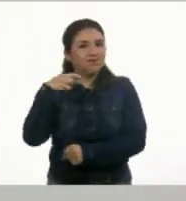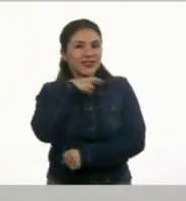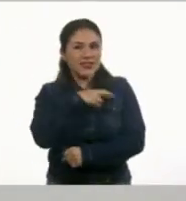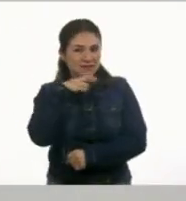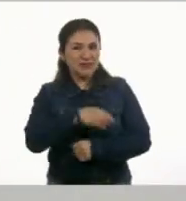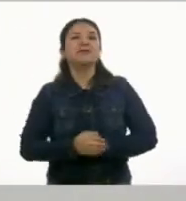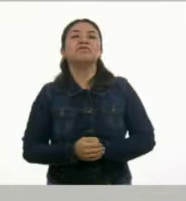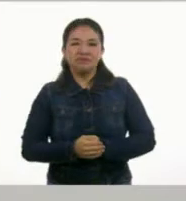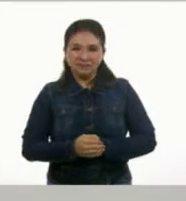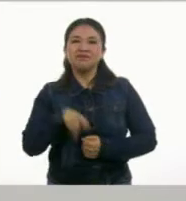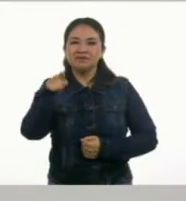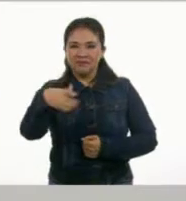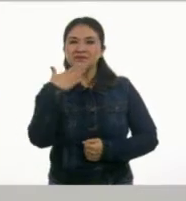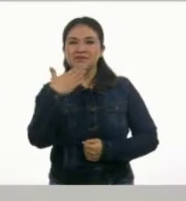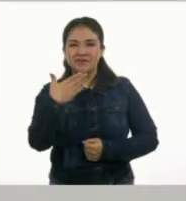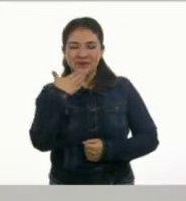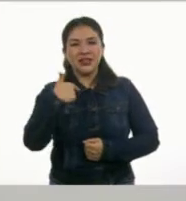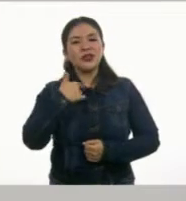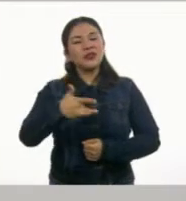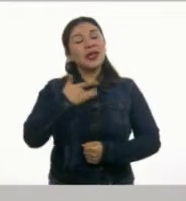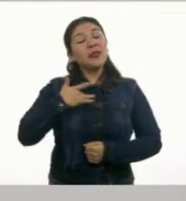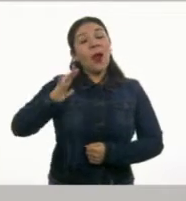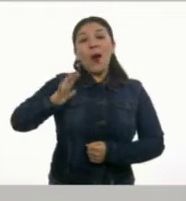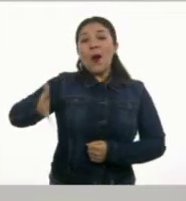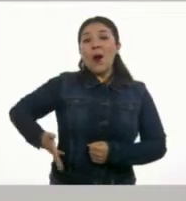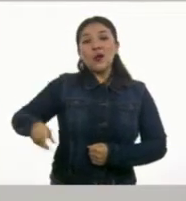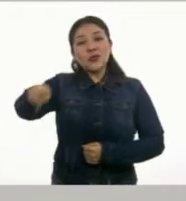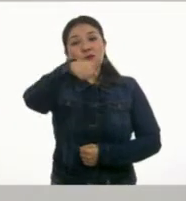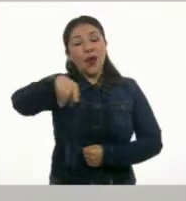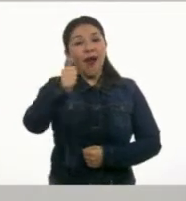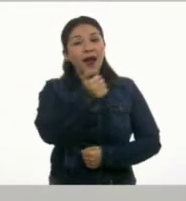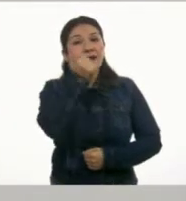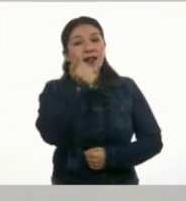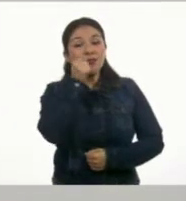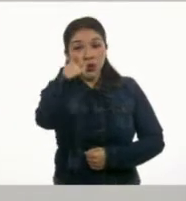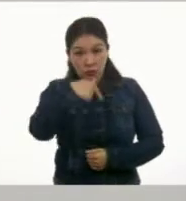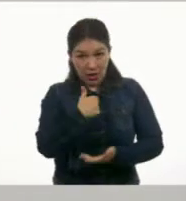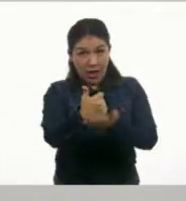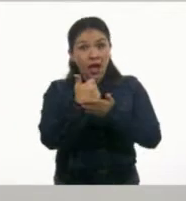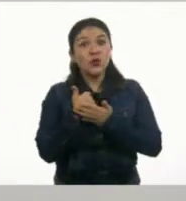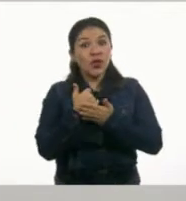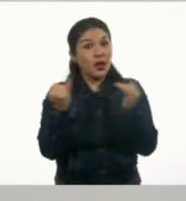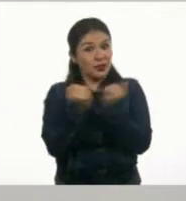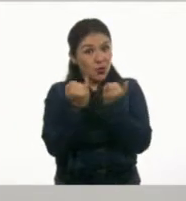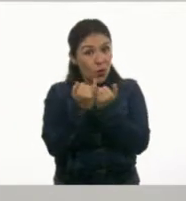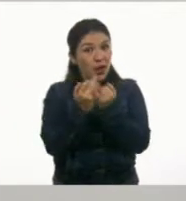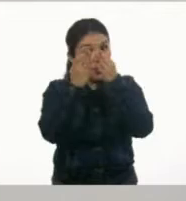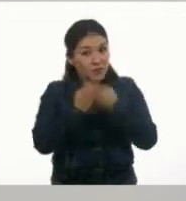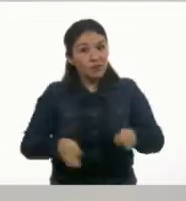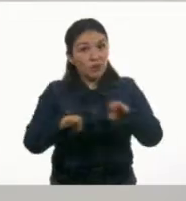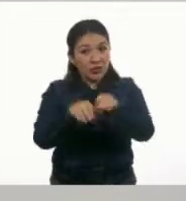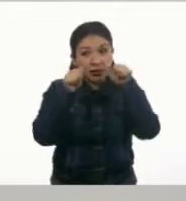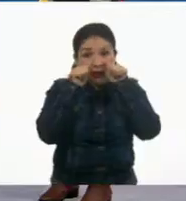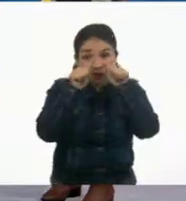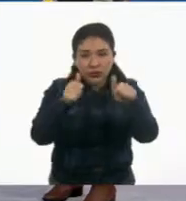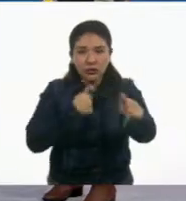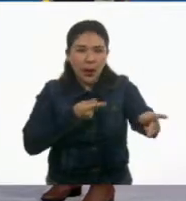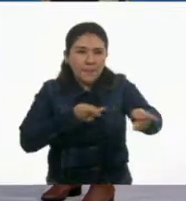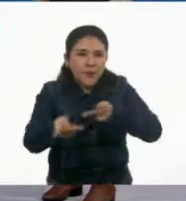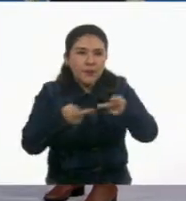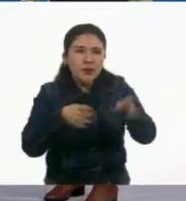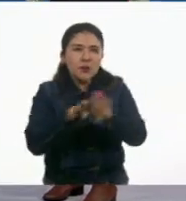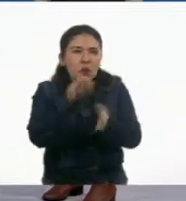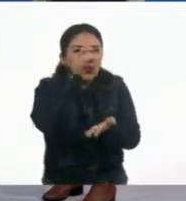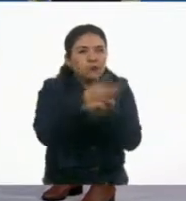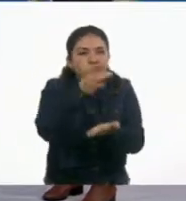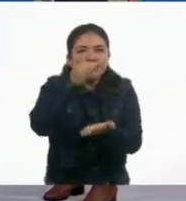bien. Como dije antes, estoy orgulloso de ustedes. En casa nos están siguiendo, eso es muy importante. Hemos tomado muchas estrategias para